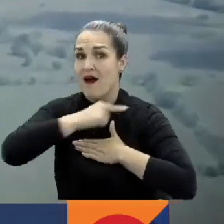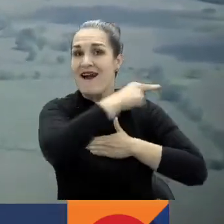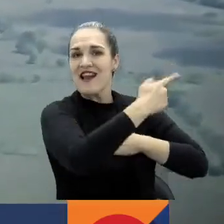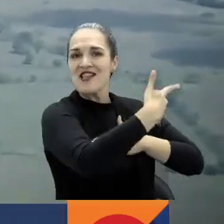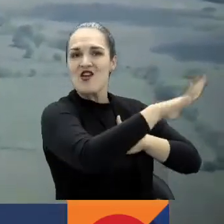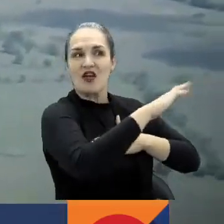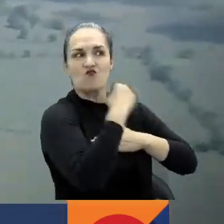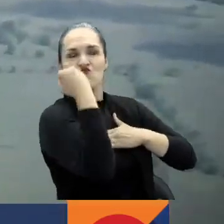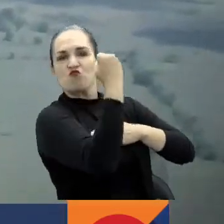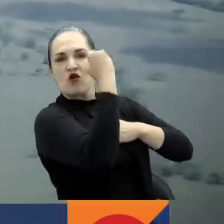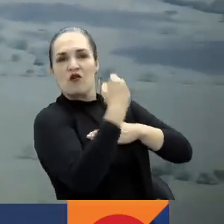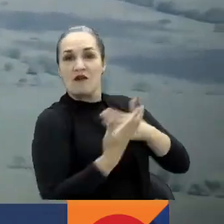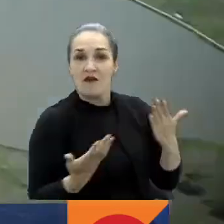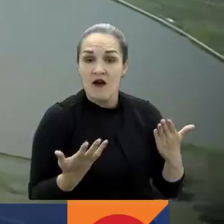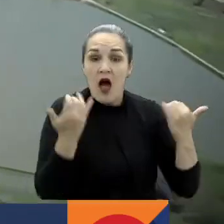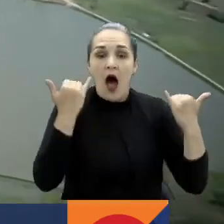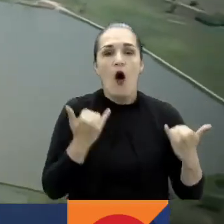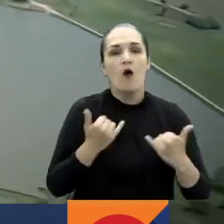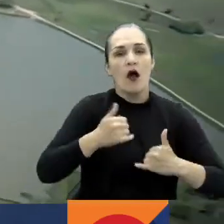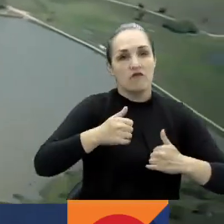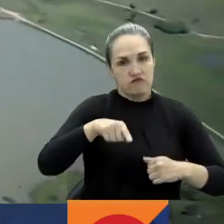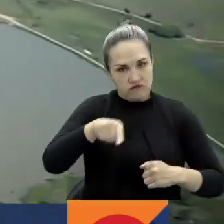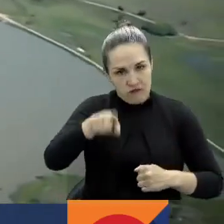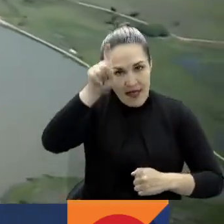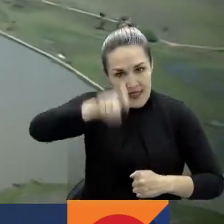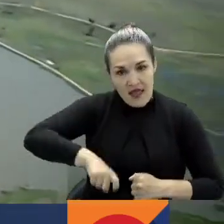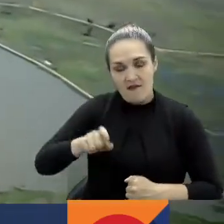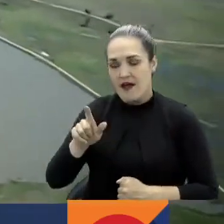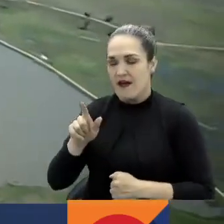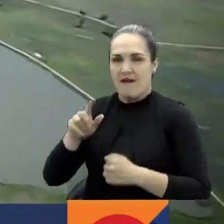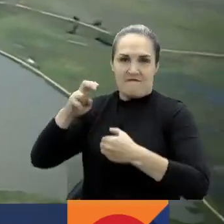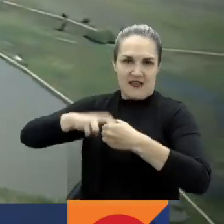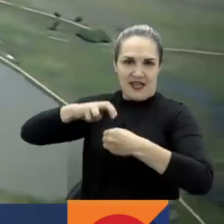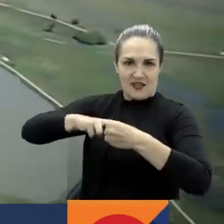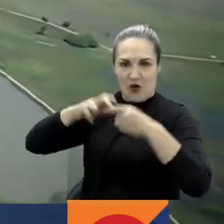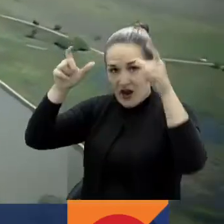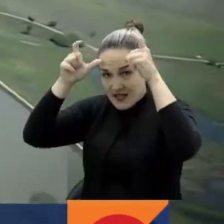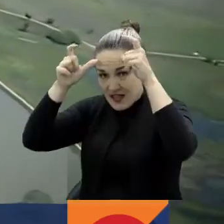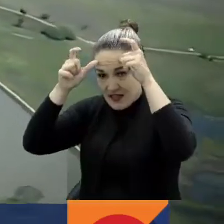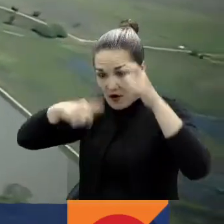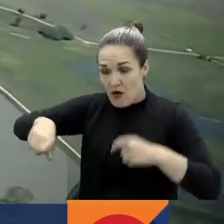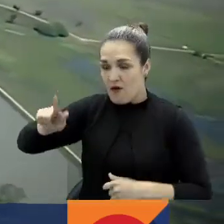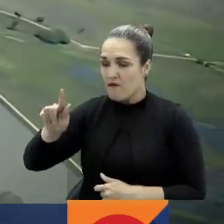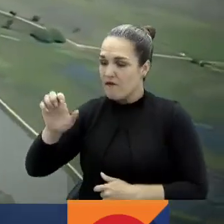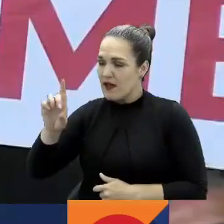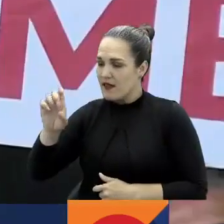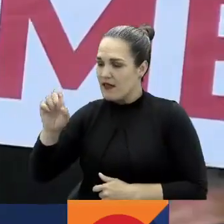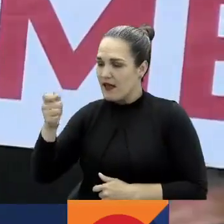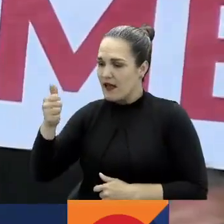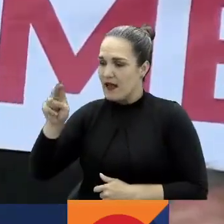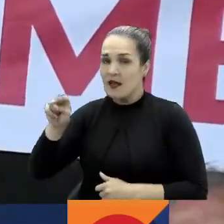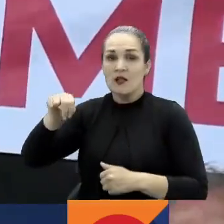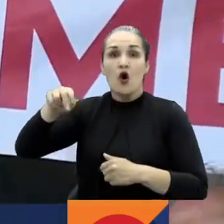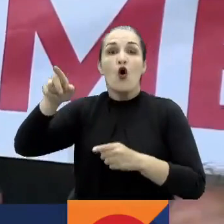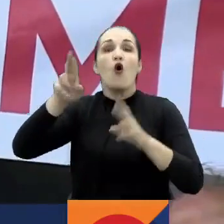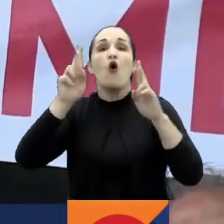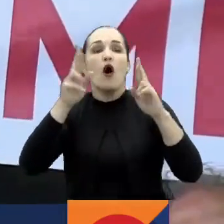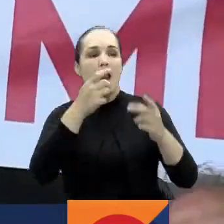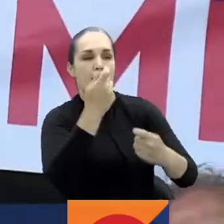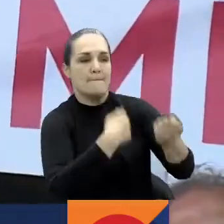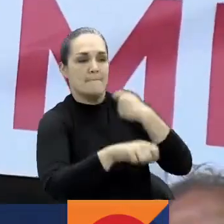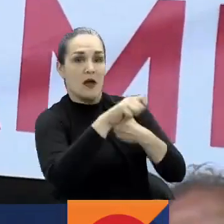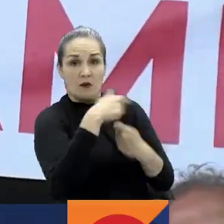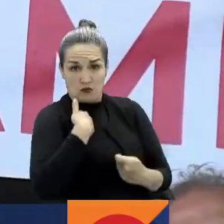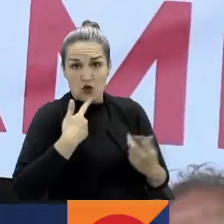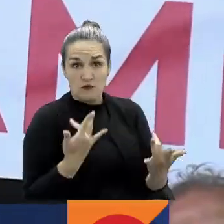espera que Fedegán cumpla su promesa de vender al Estado 5 millones de hectáreas de tierras fértiles para entregarlas a los campesinos. No estoy esperando esa